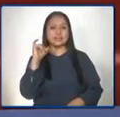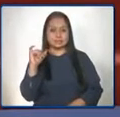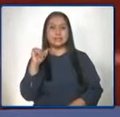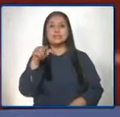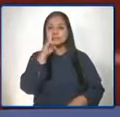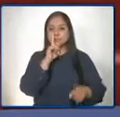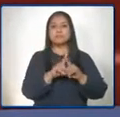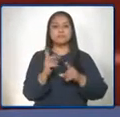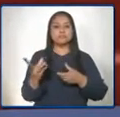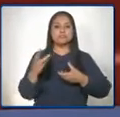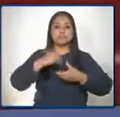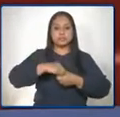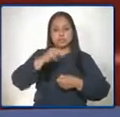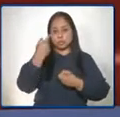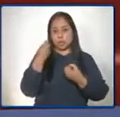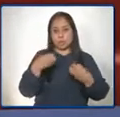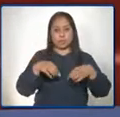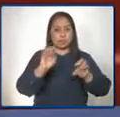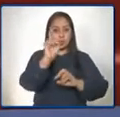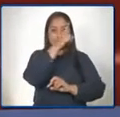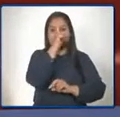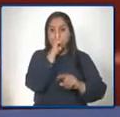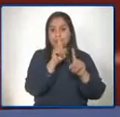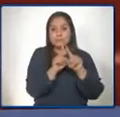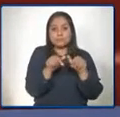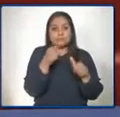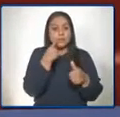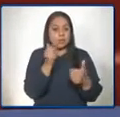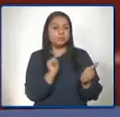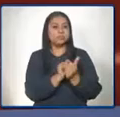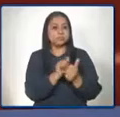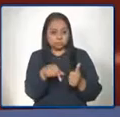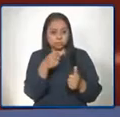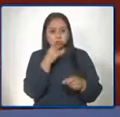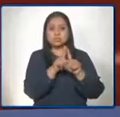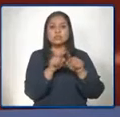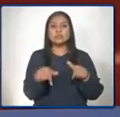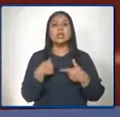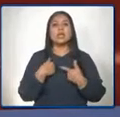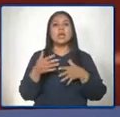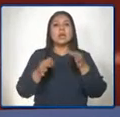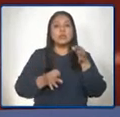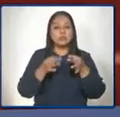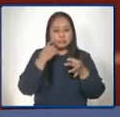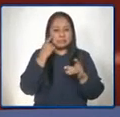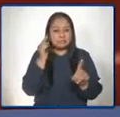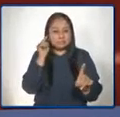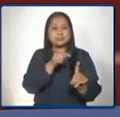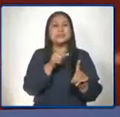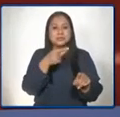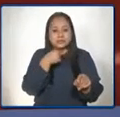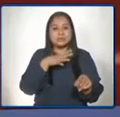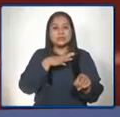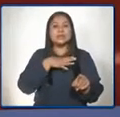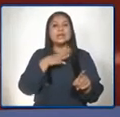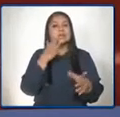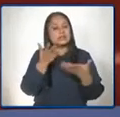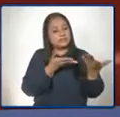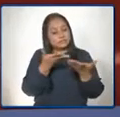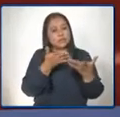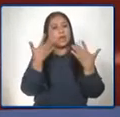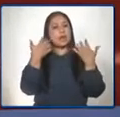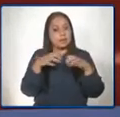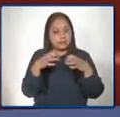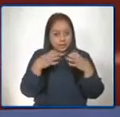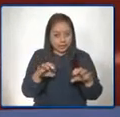laboral justamente este programa está en el marco de la atención a la a la emergencia se diseña